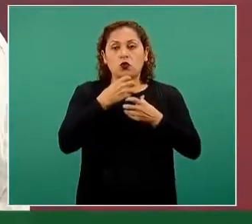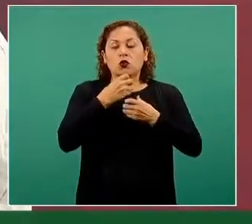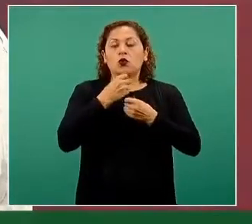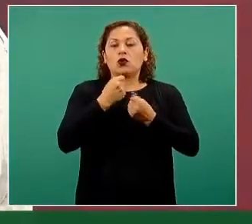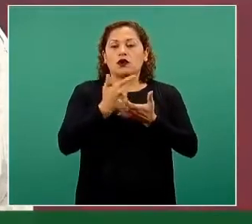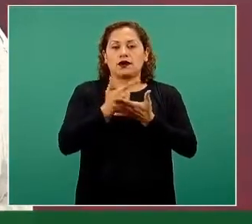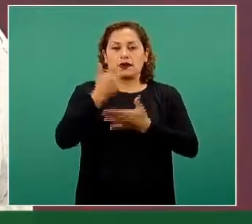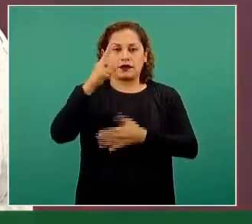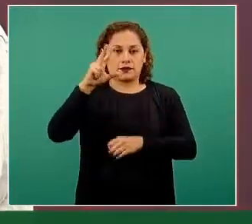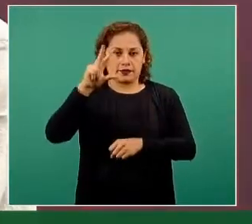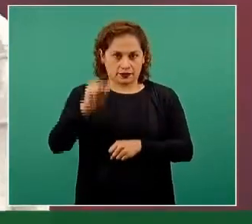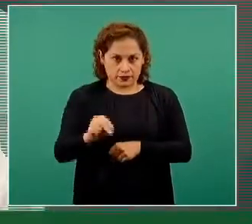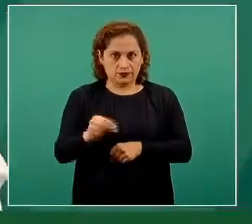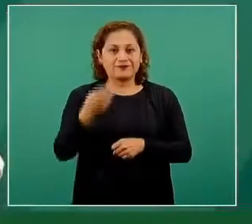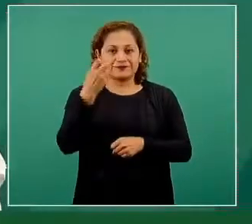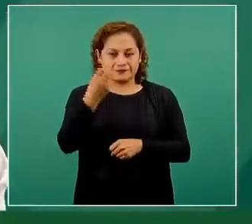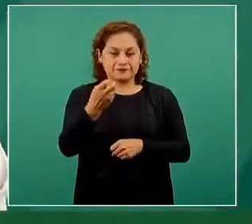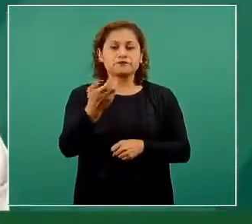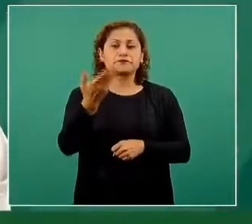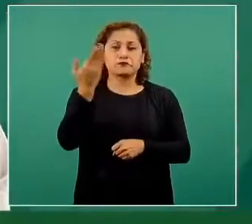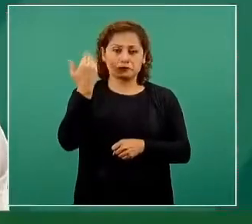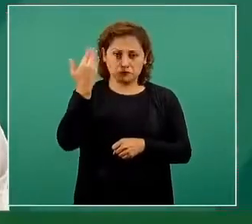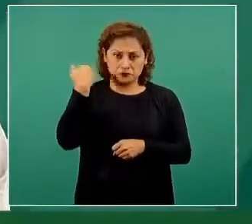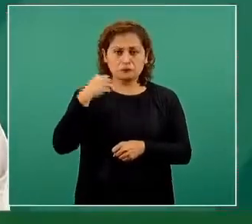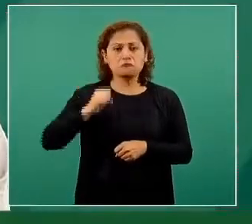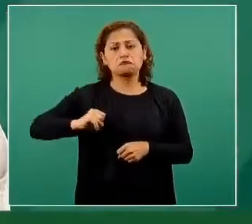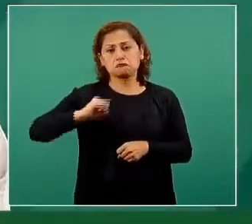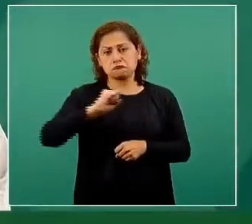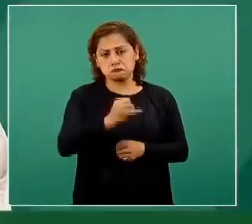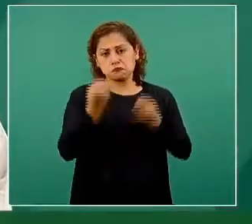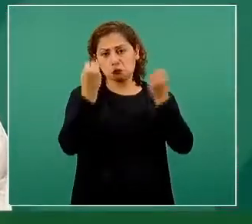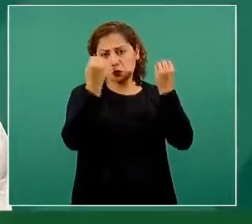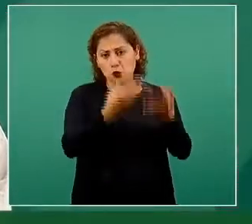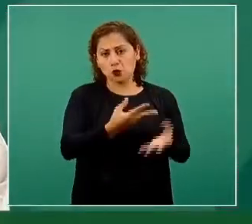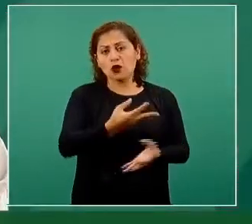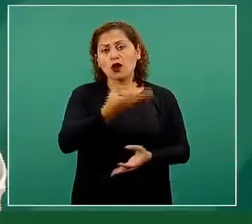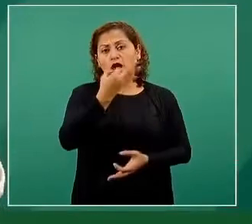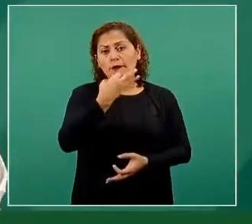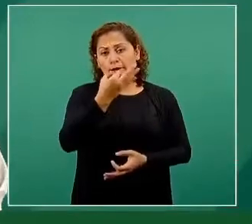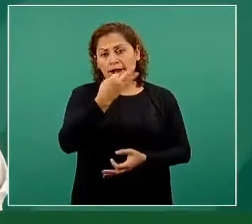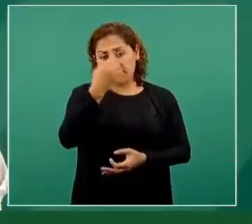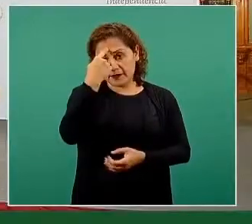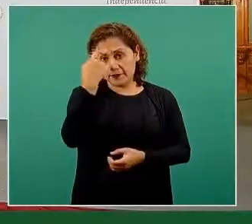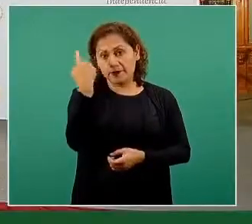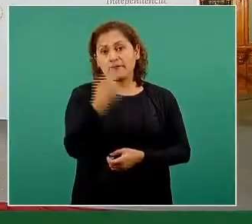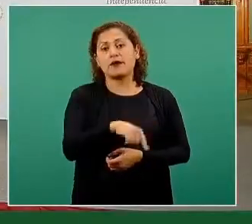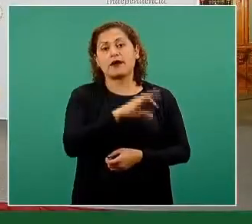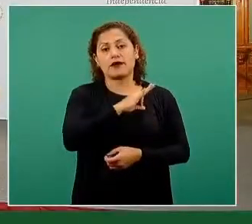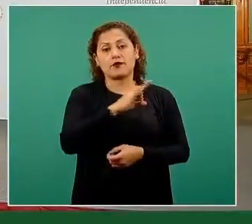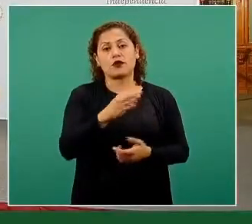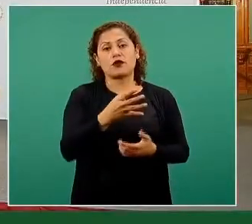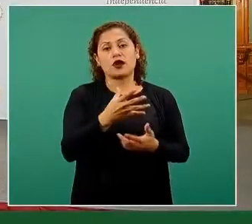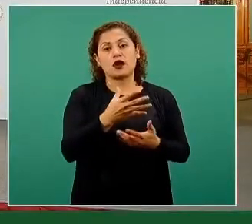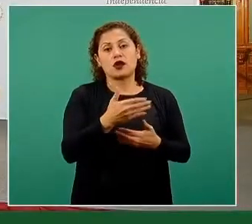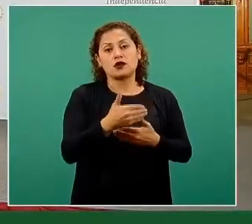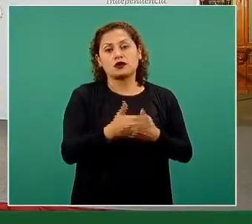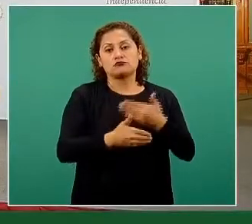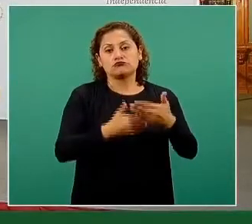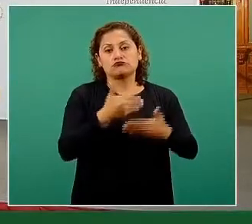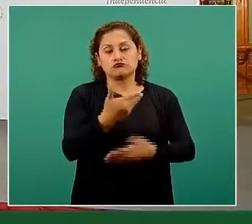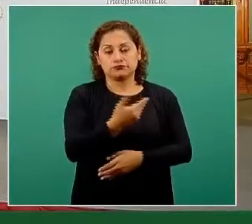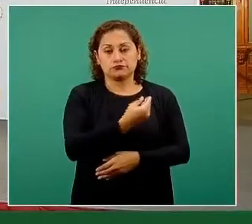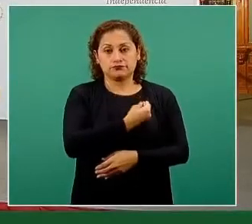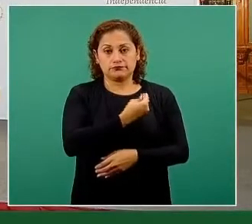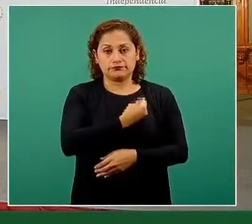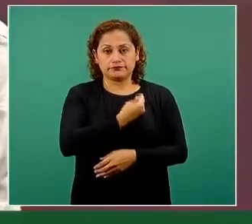Sí hay tratamientos que se han autorizado en una condición de uso de emergencia y que en este momento se llevan a cabo en protocolos